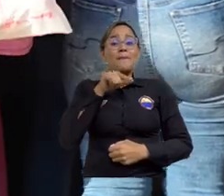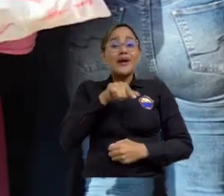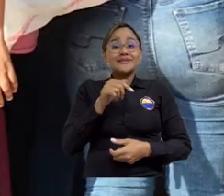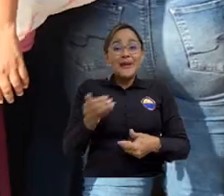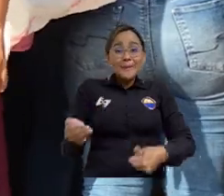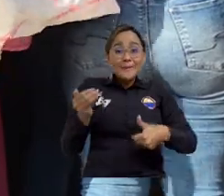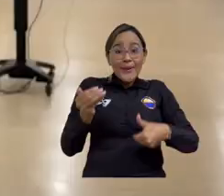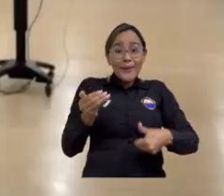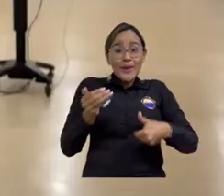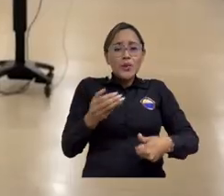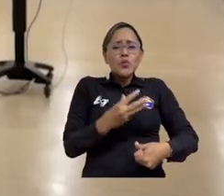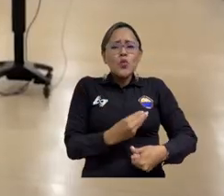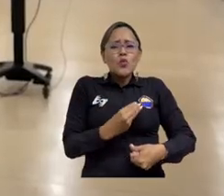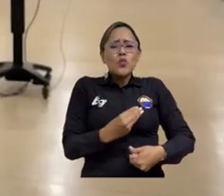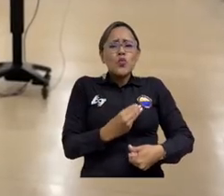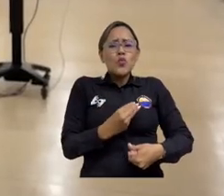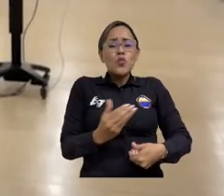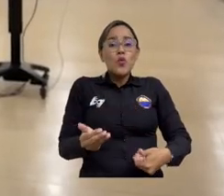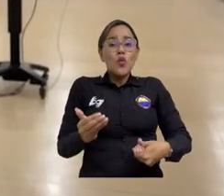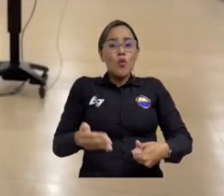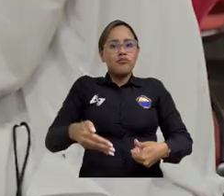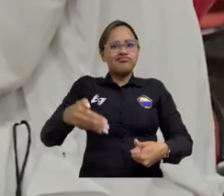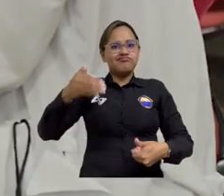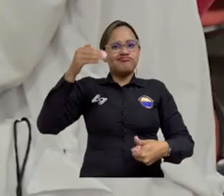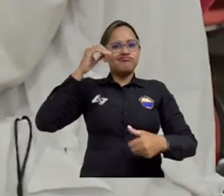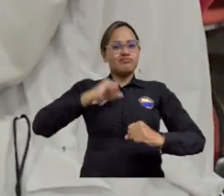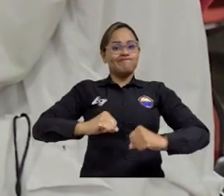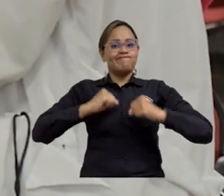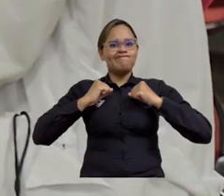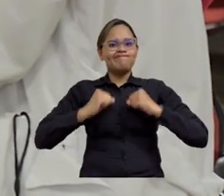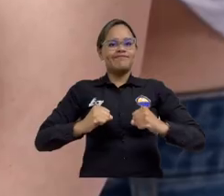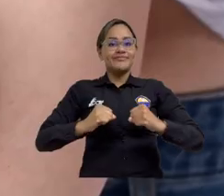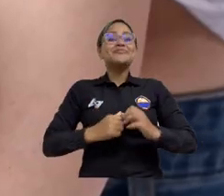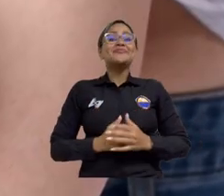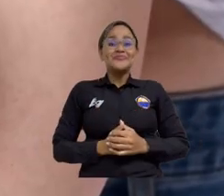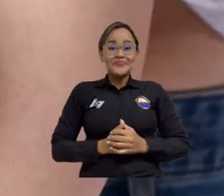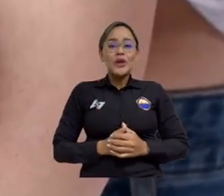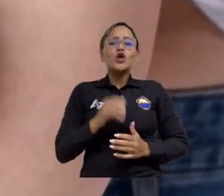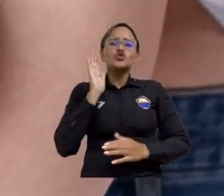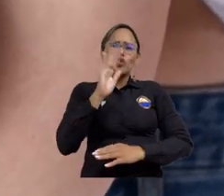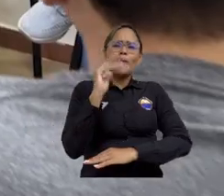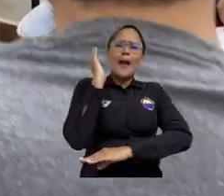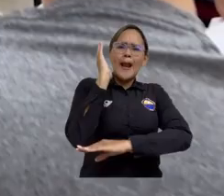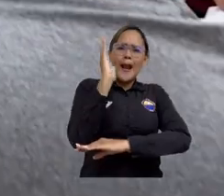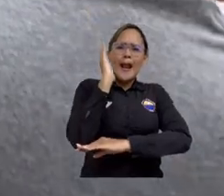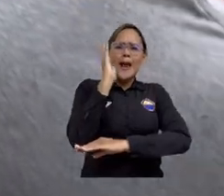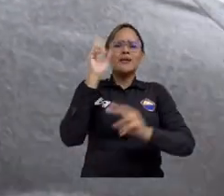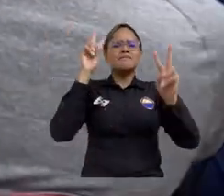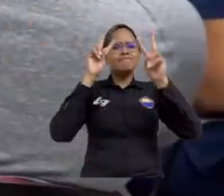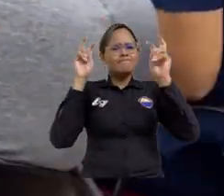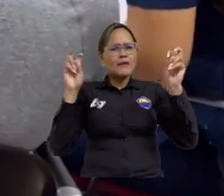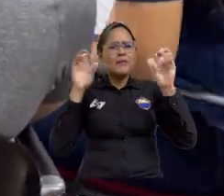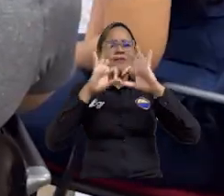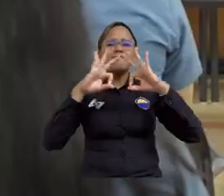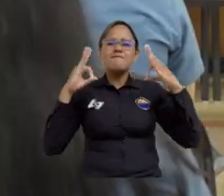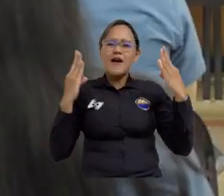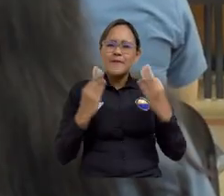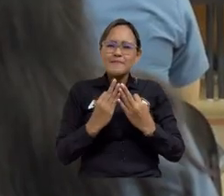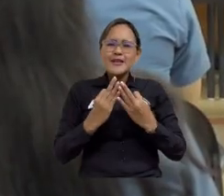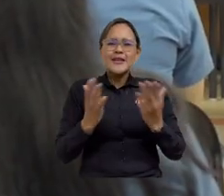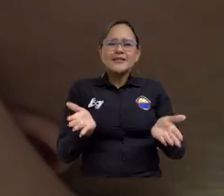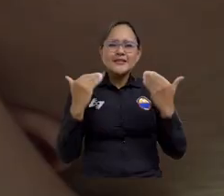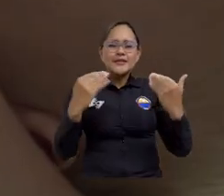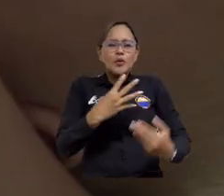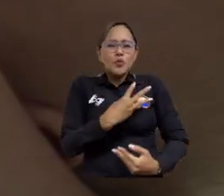obtener el desarrollo integral de nuestros niños y niñas. El taller denominado la lactancia materna como factor protector de las familias y el